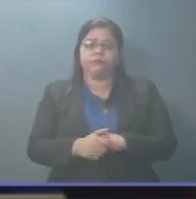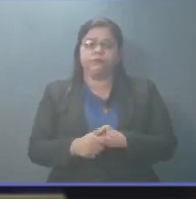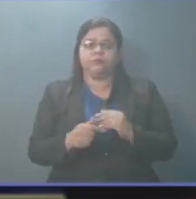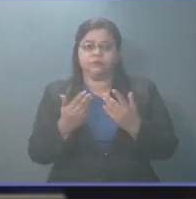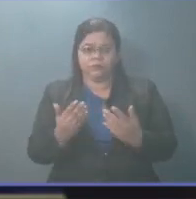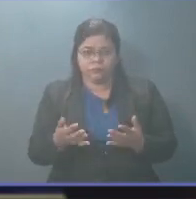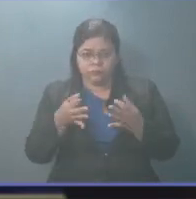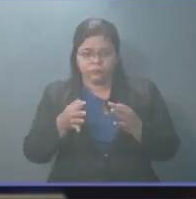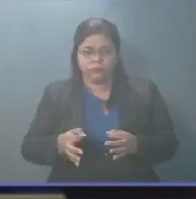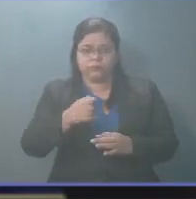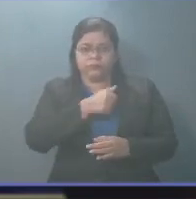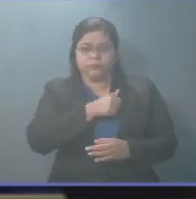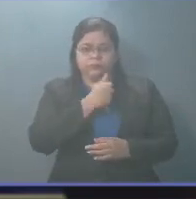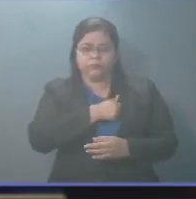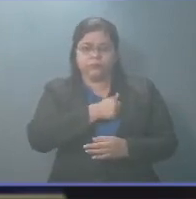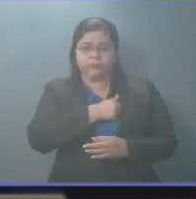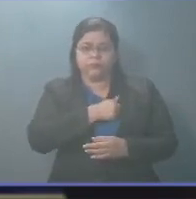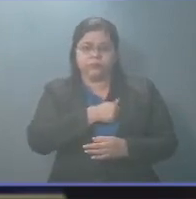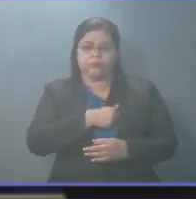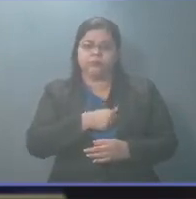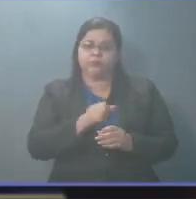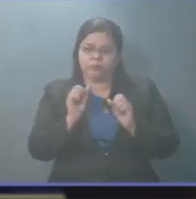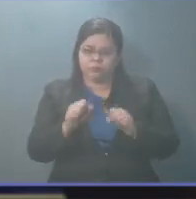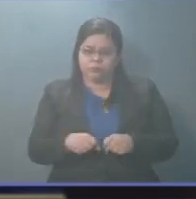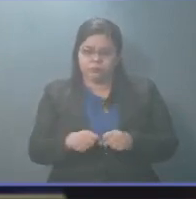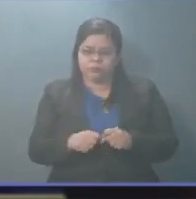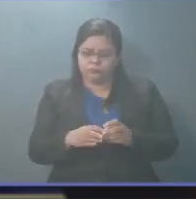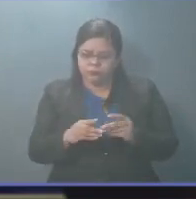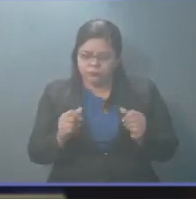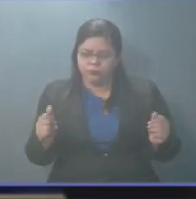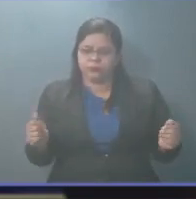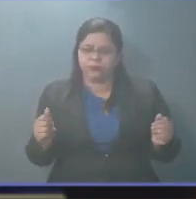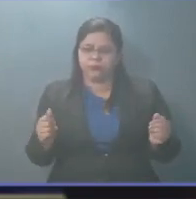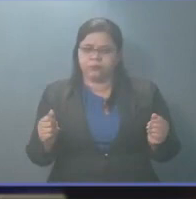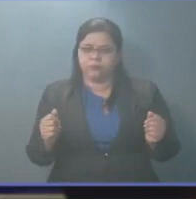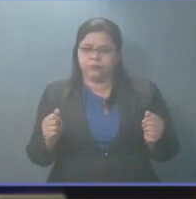forma responsable corrijan donde tenga que corregir,